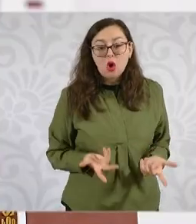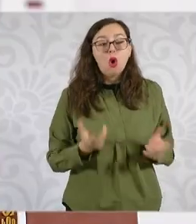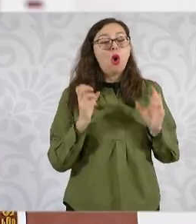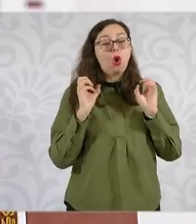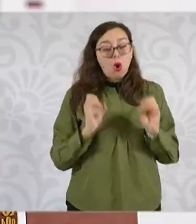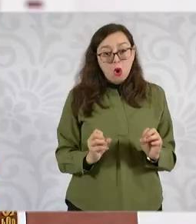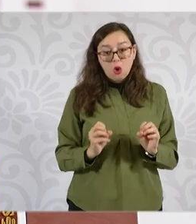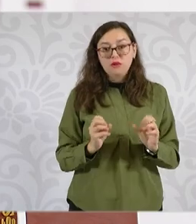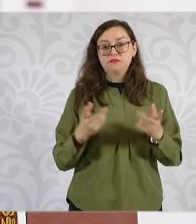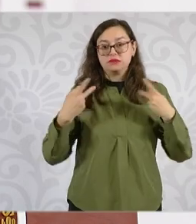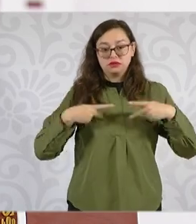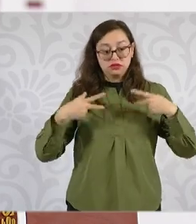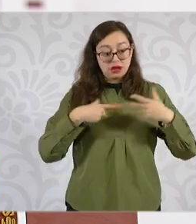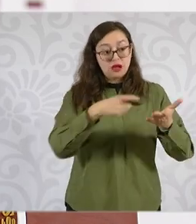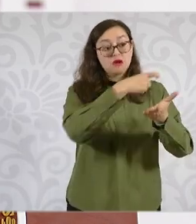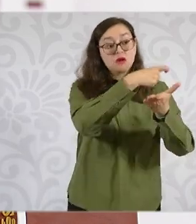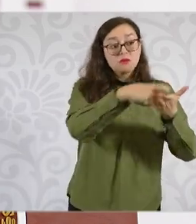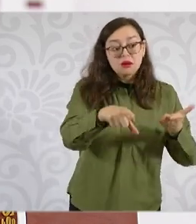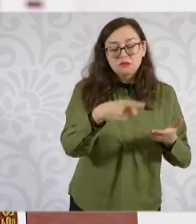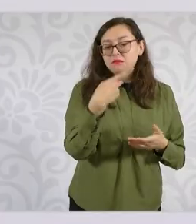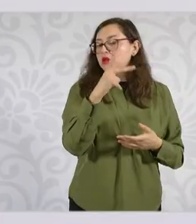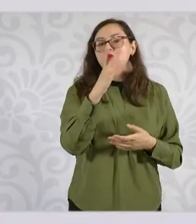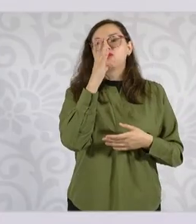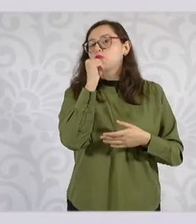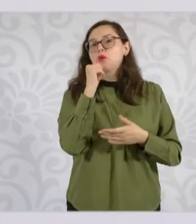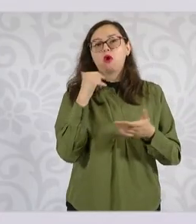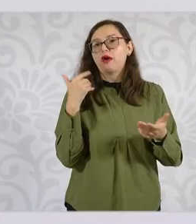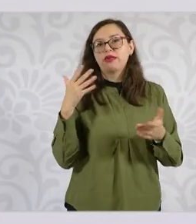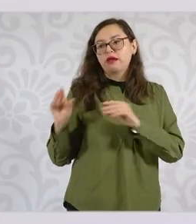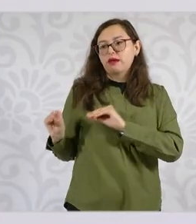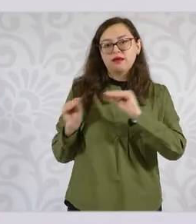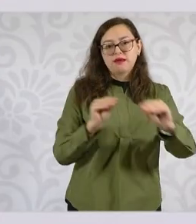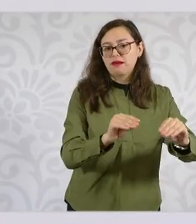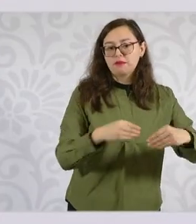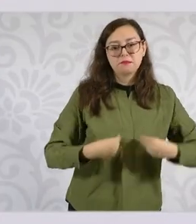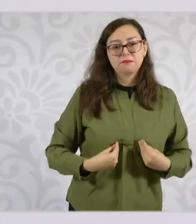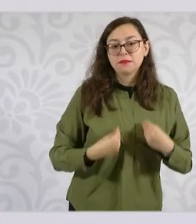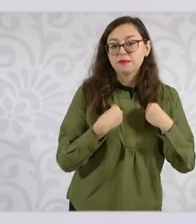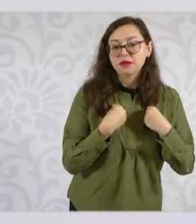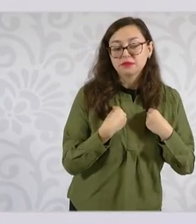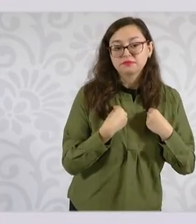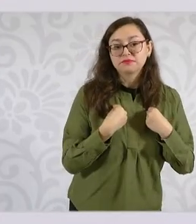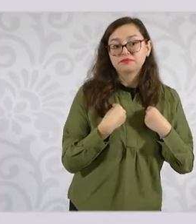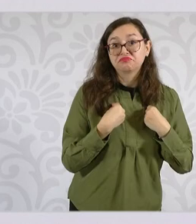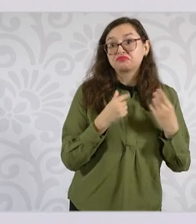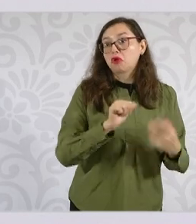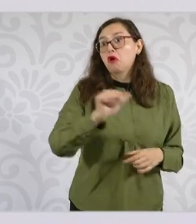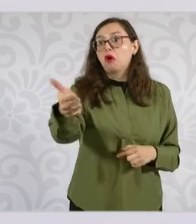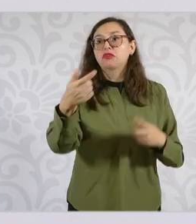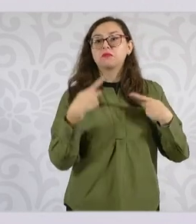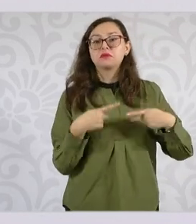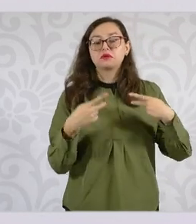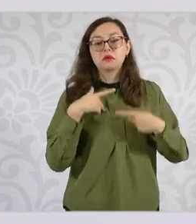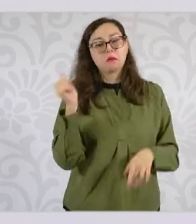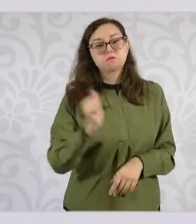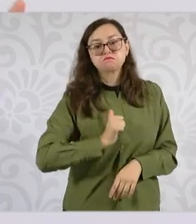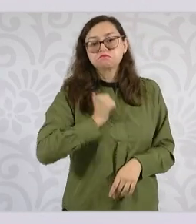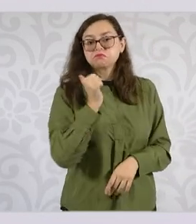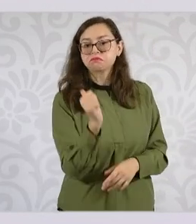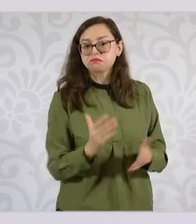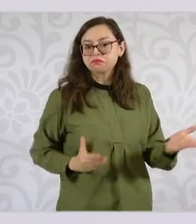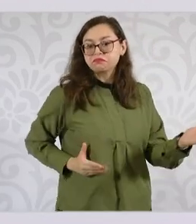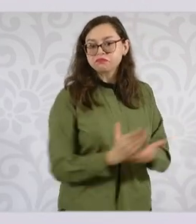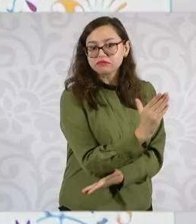son los dueños originales y que ya viven en estos lugares. Y